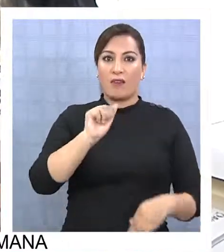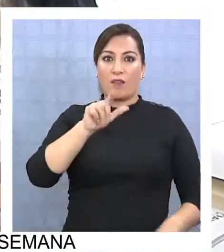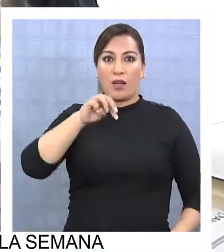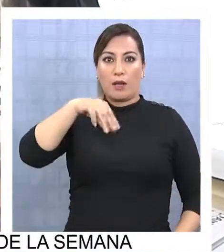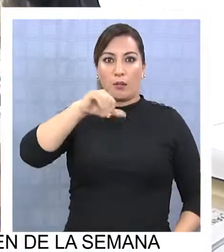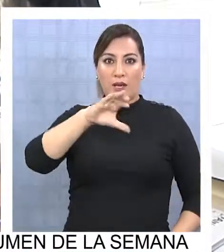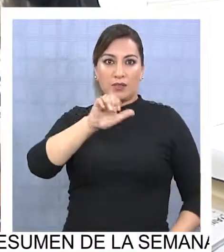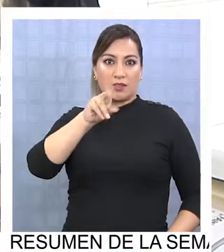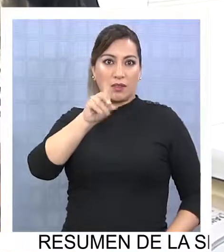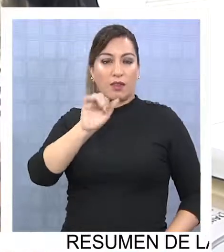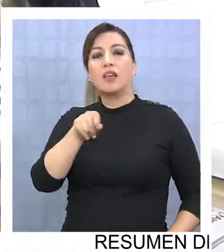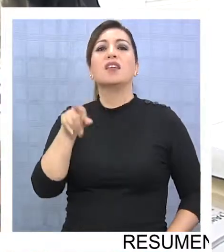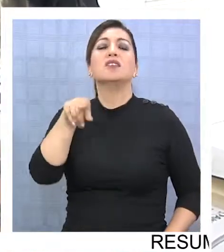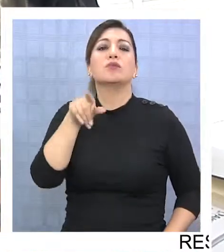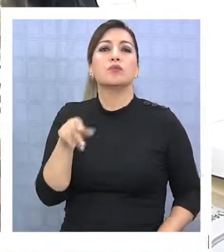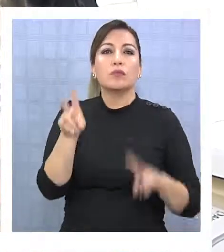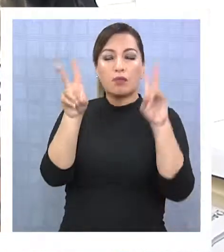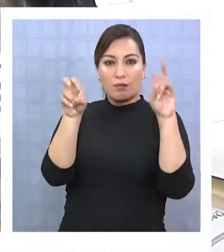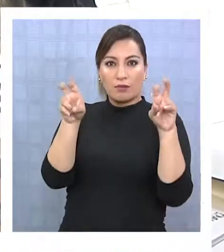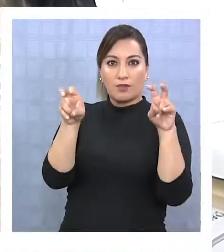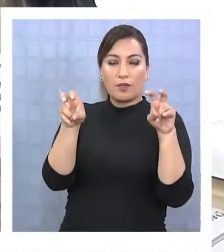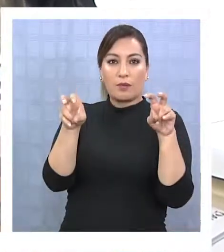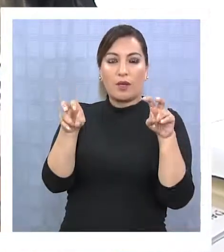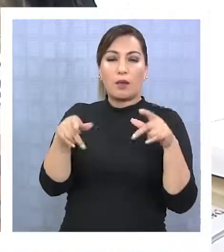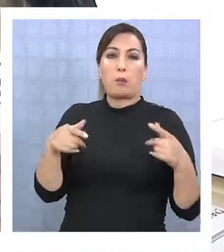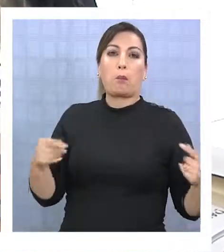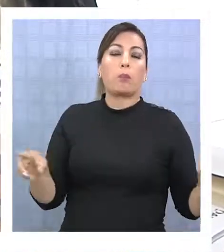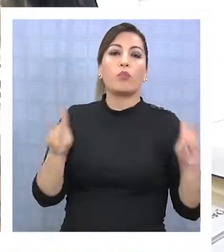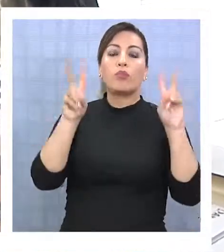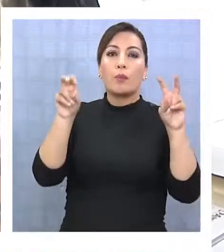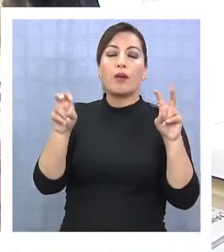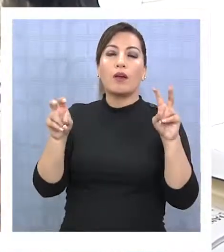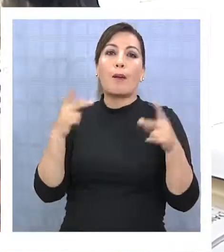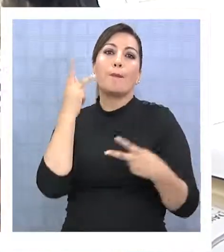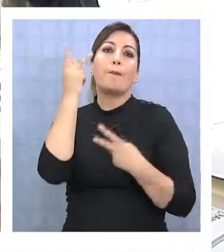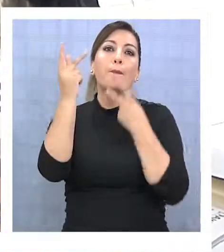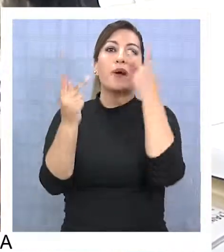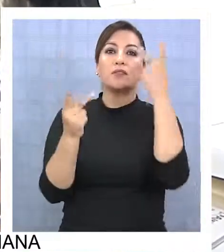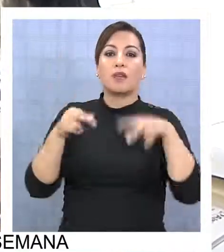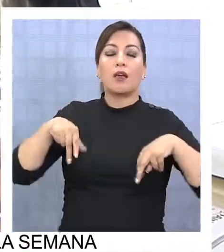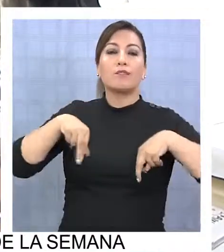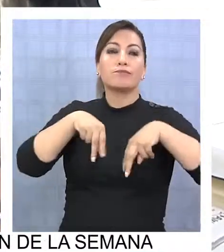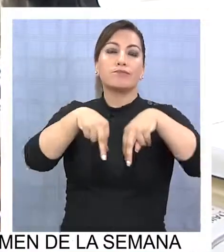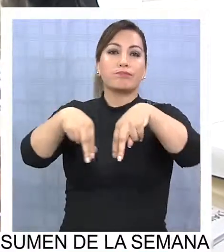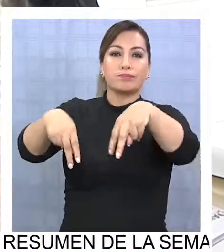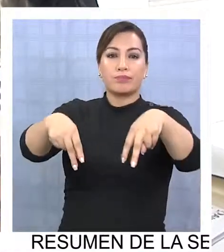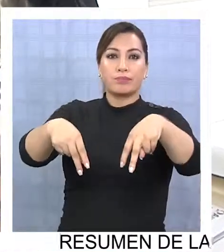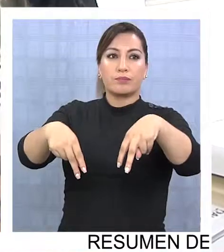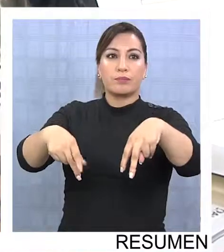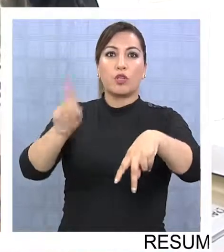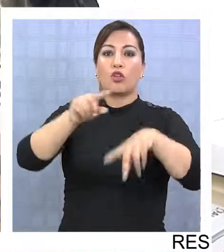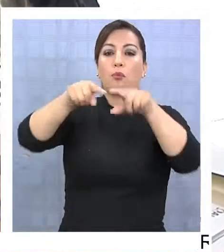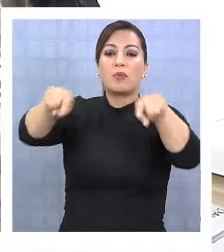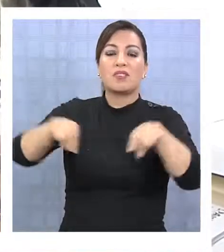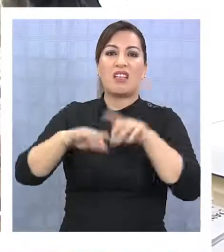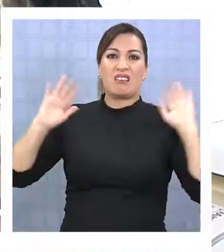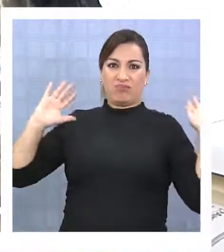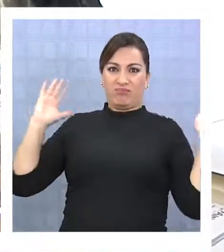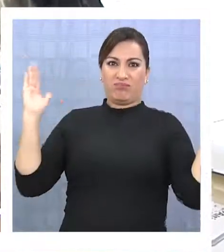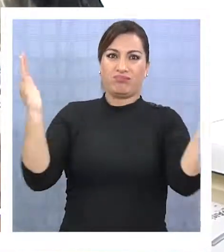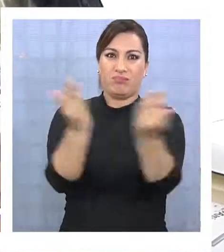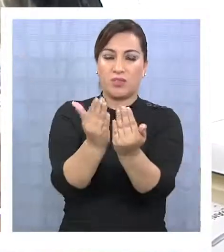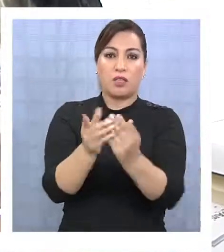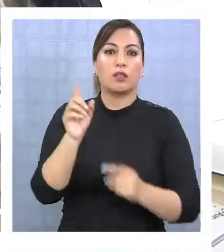inserto con un concepto de paseo, no va a ser el concepto de piscina cerrada. Entonces, si bien estamos